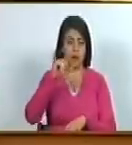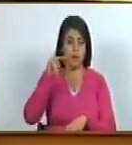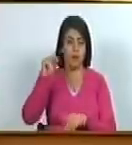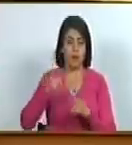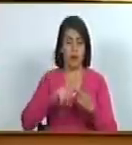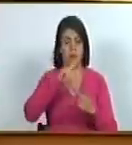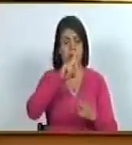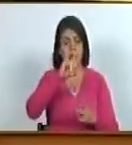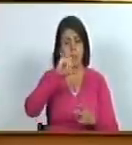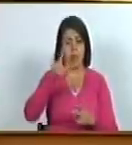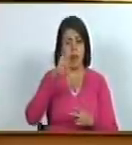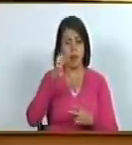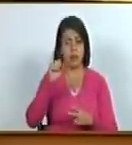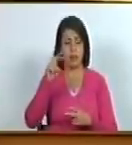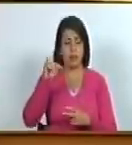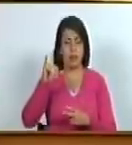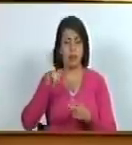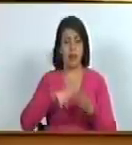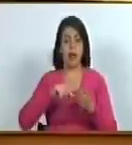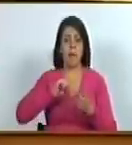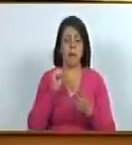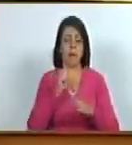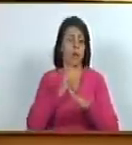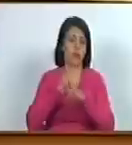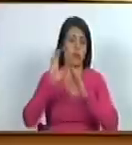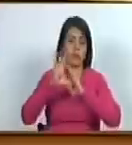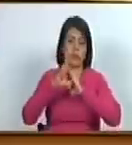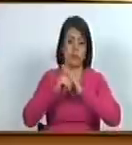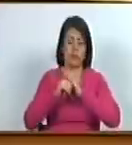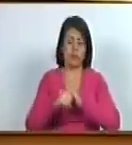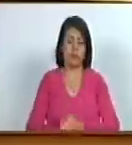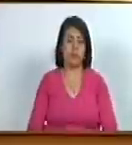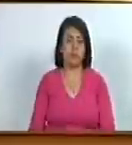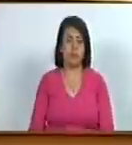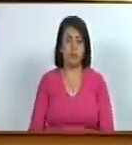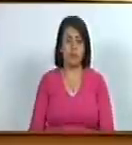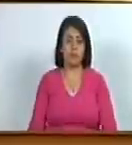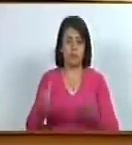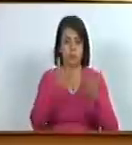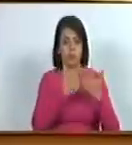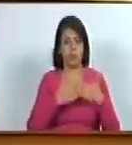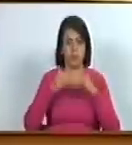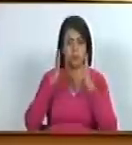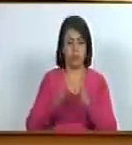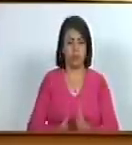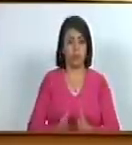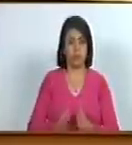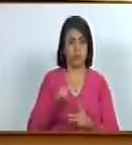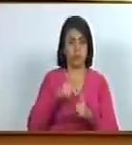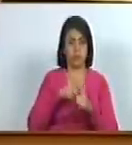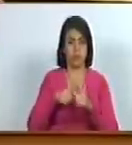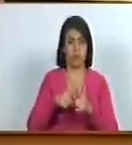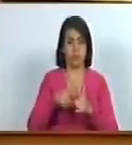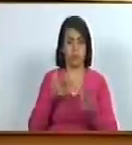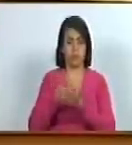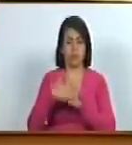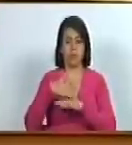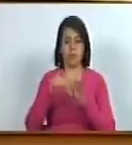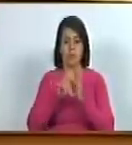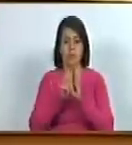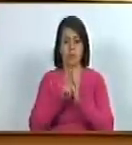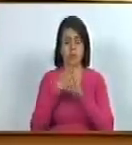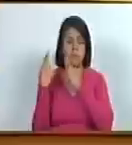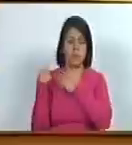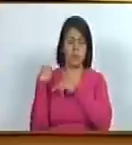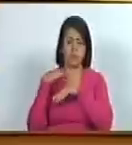DIGESIN la policía contra la corrupción a los estudiantes estudiantes de leyes